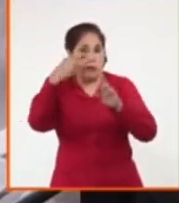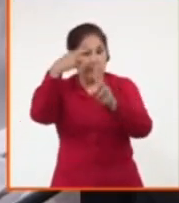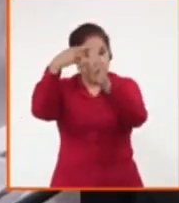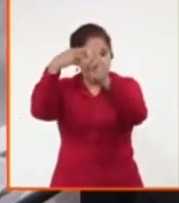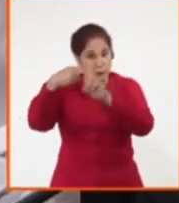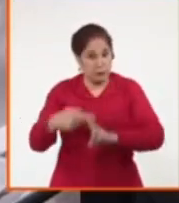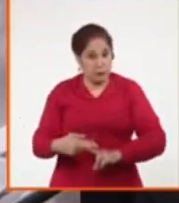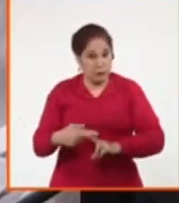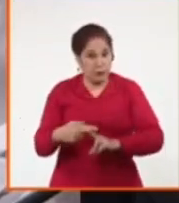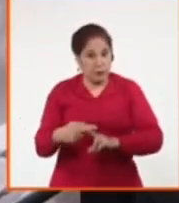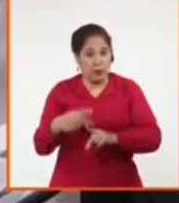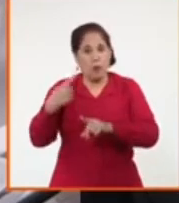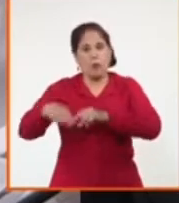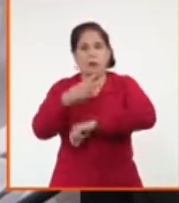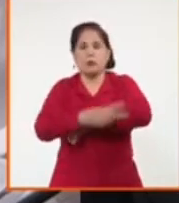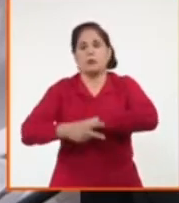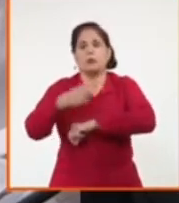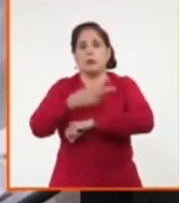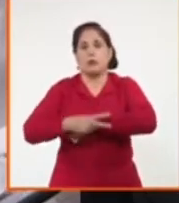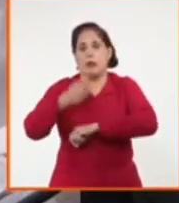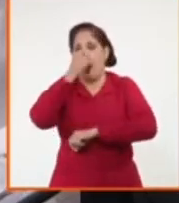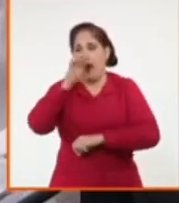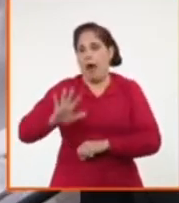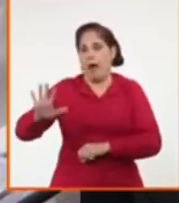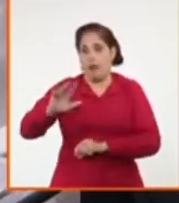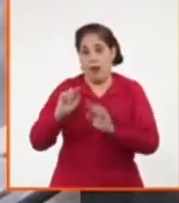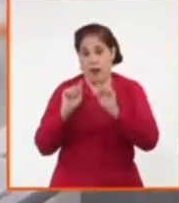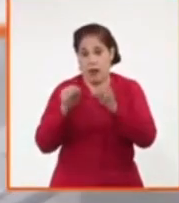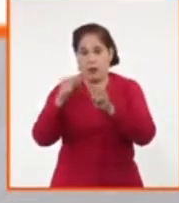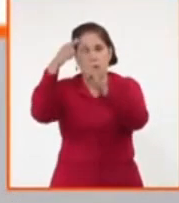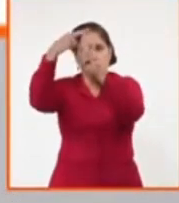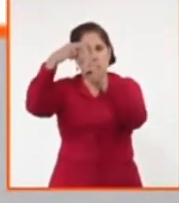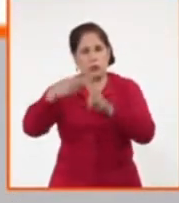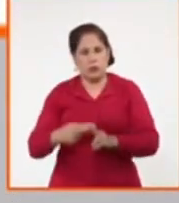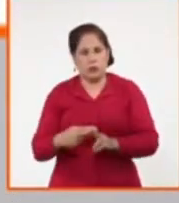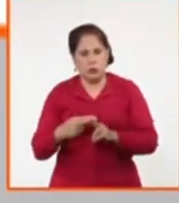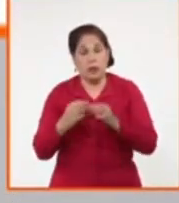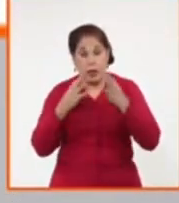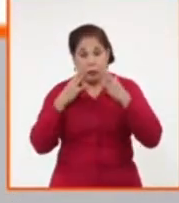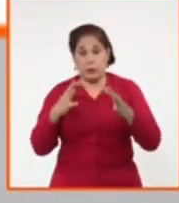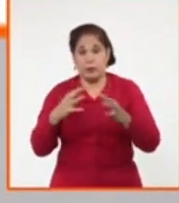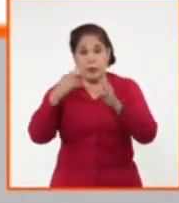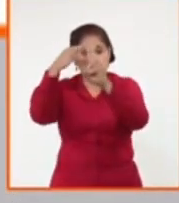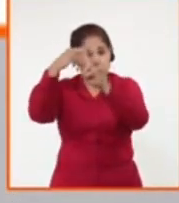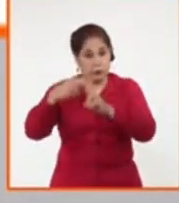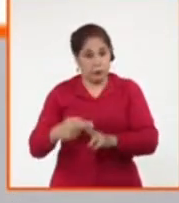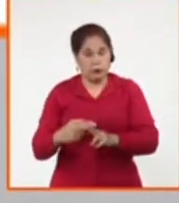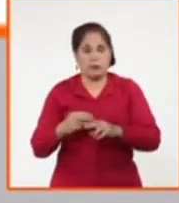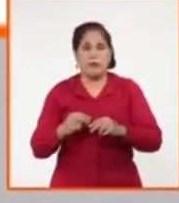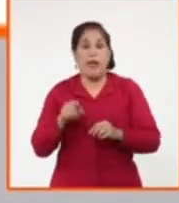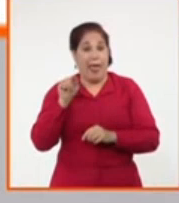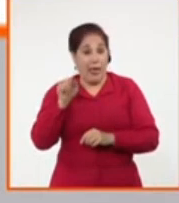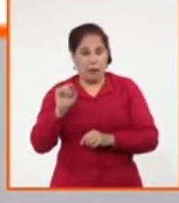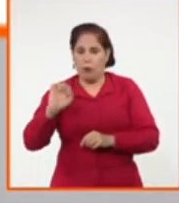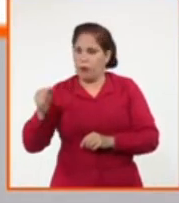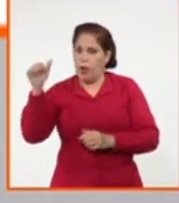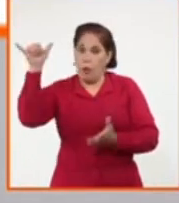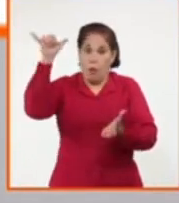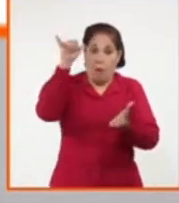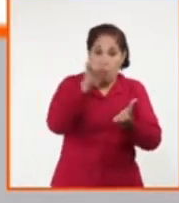relación de los otros países de África subsahariana, que son un número importante, a los cuales,